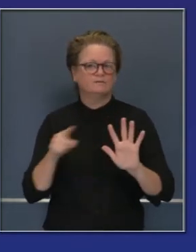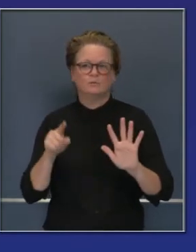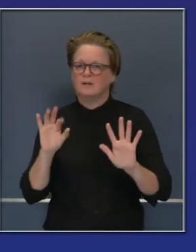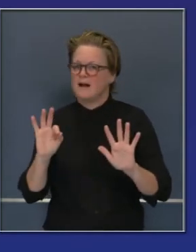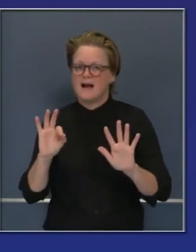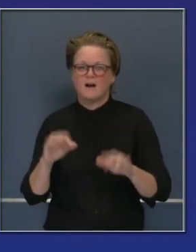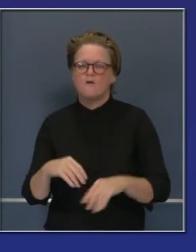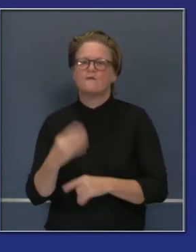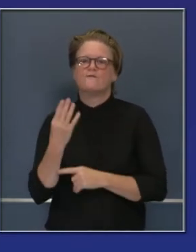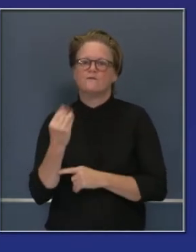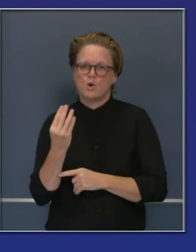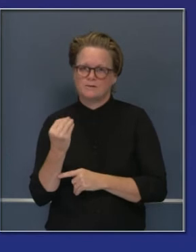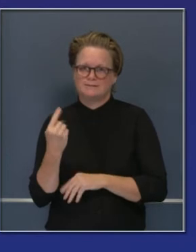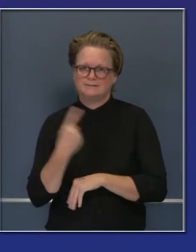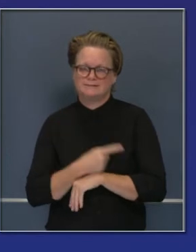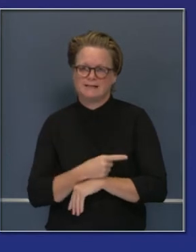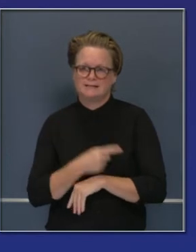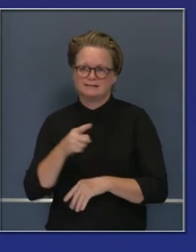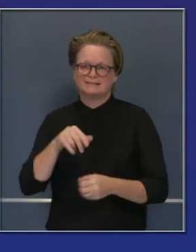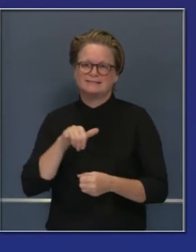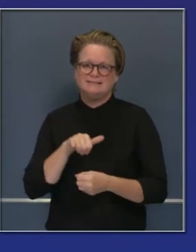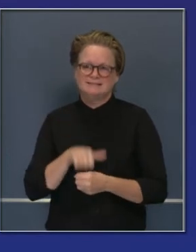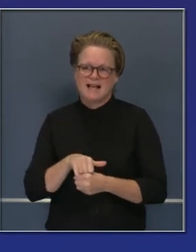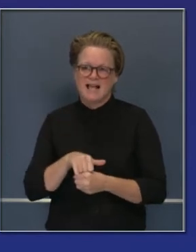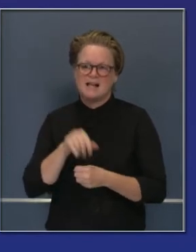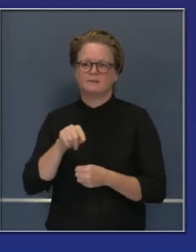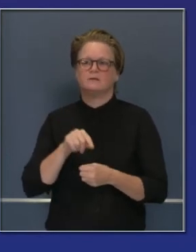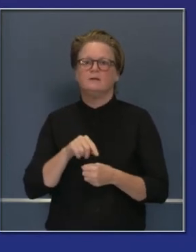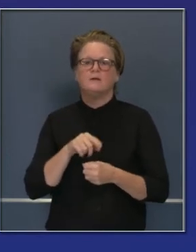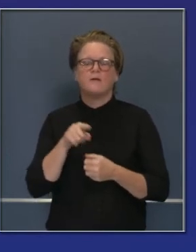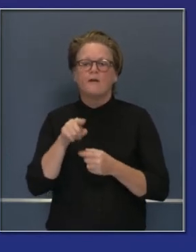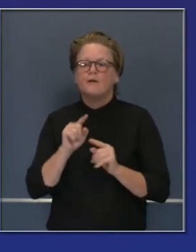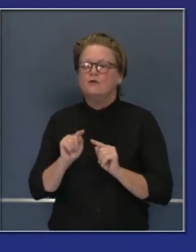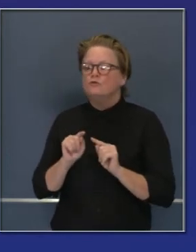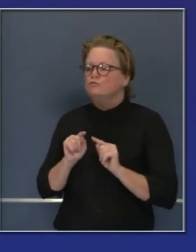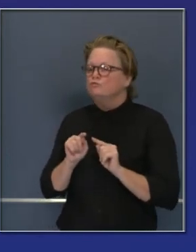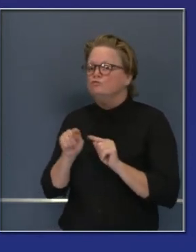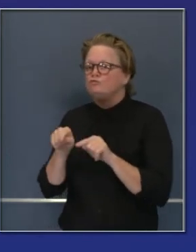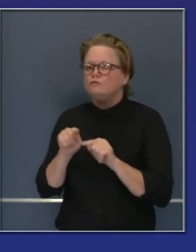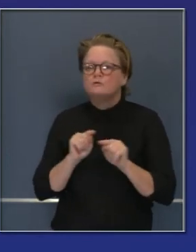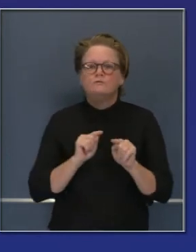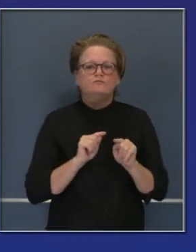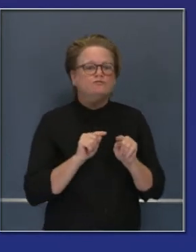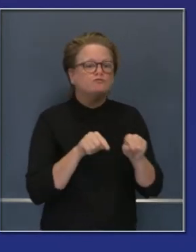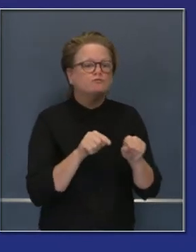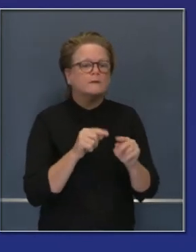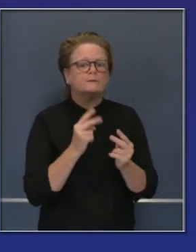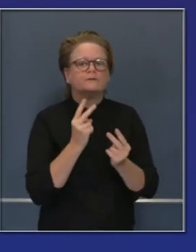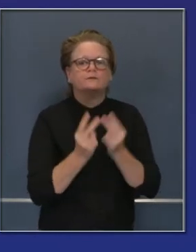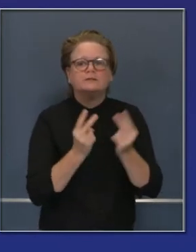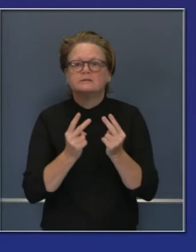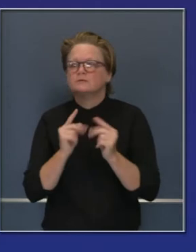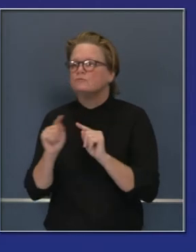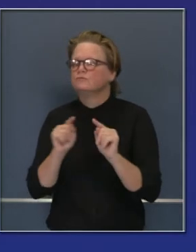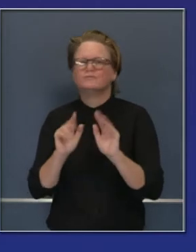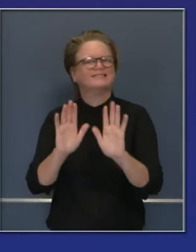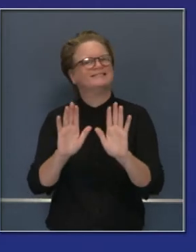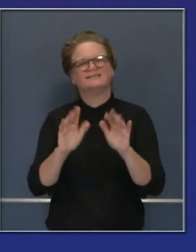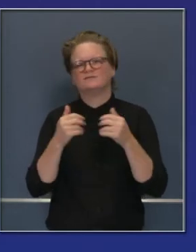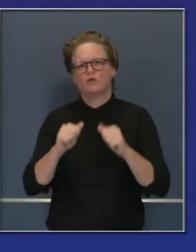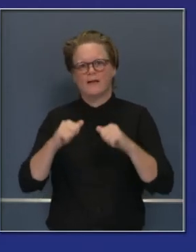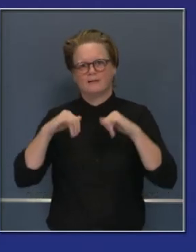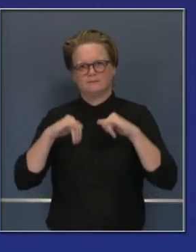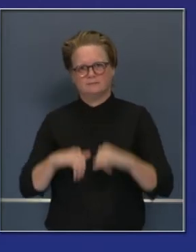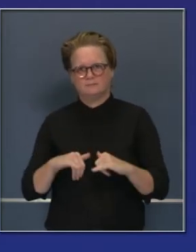de evitar manejar largas distancias, dos, tres horas para visitar a otras personas, otras familias. Eso mantendrá